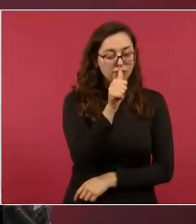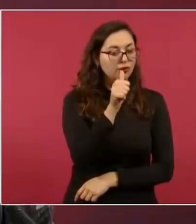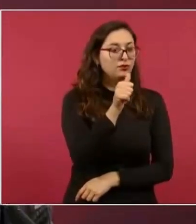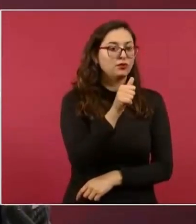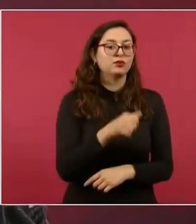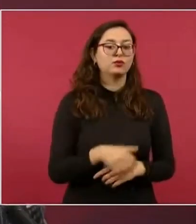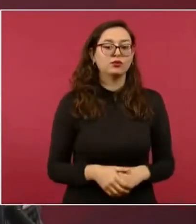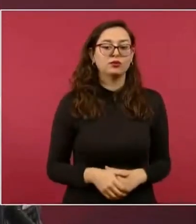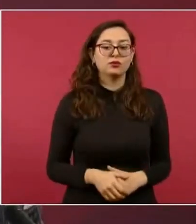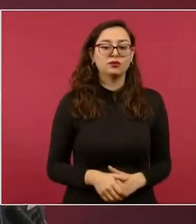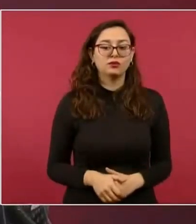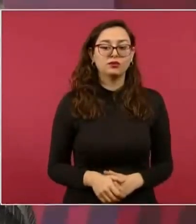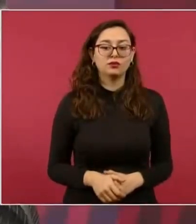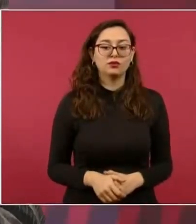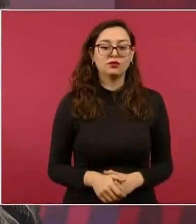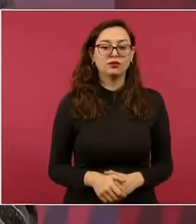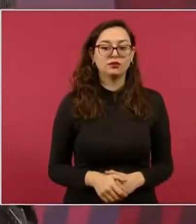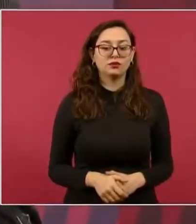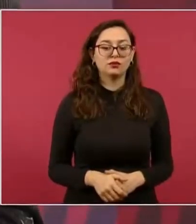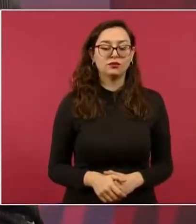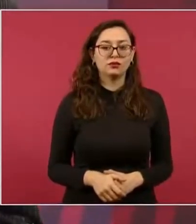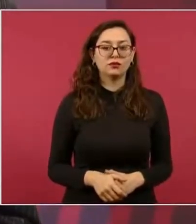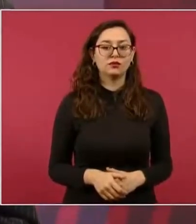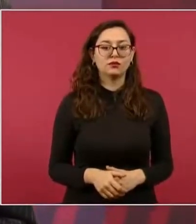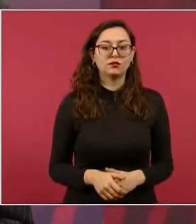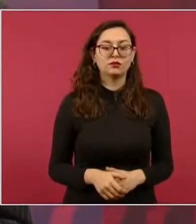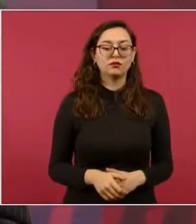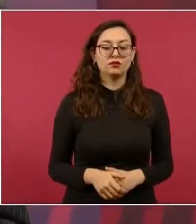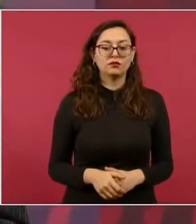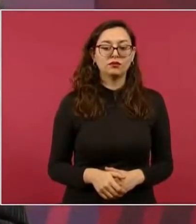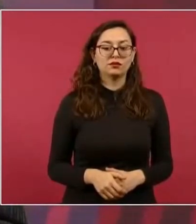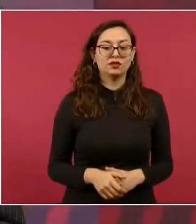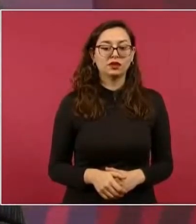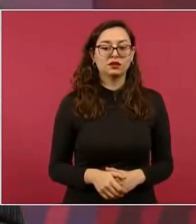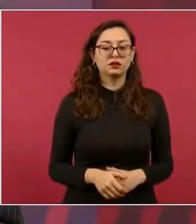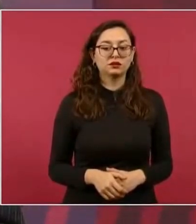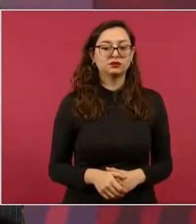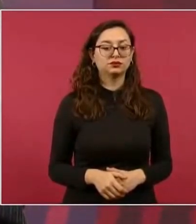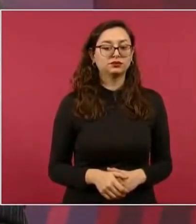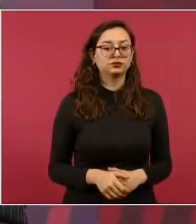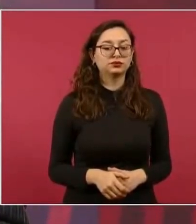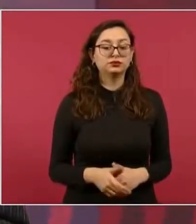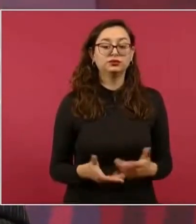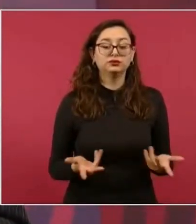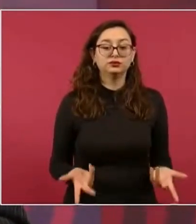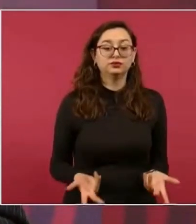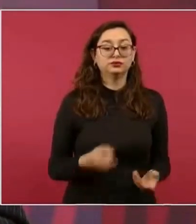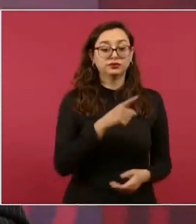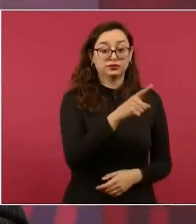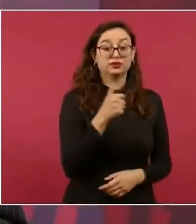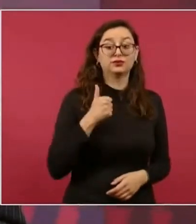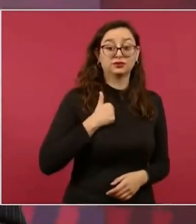yo a los canadienses que hay 125